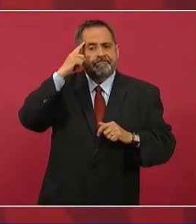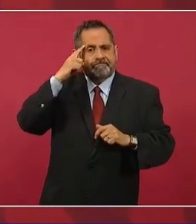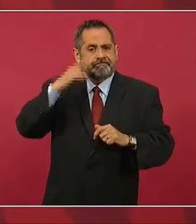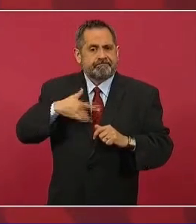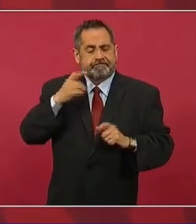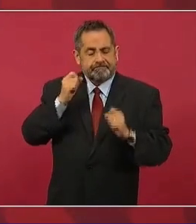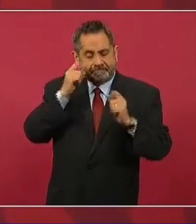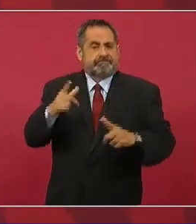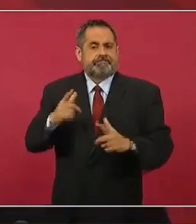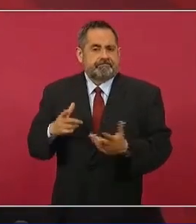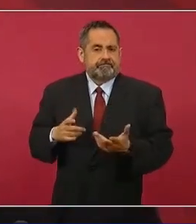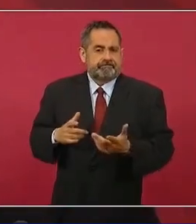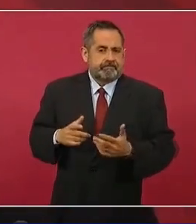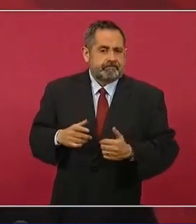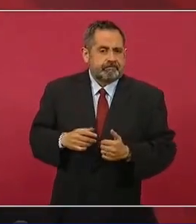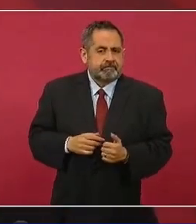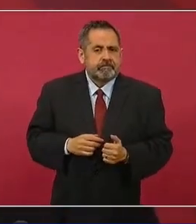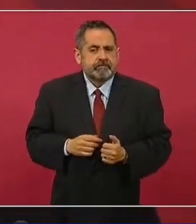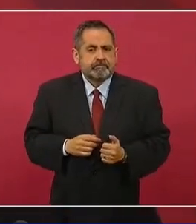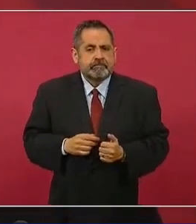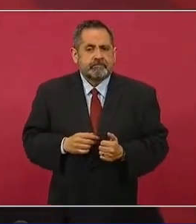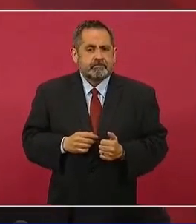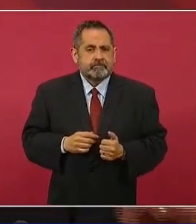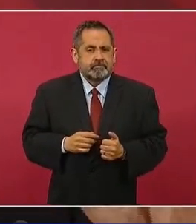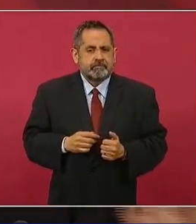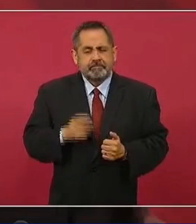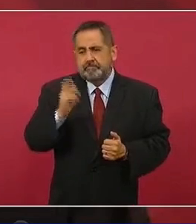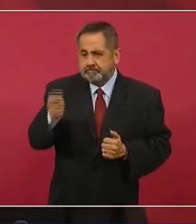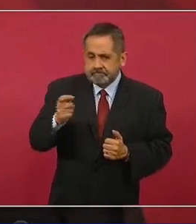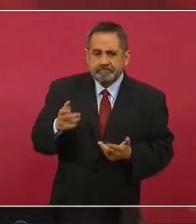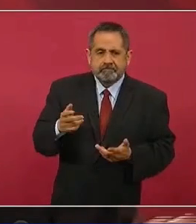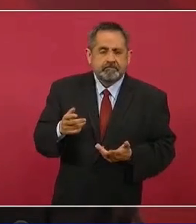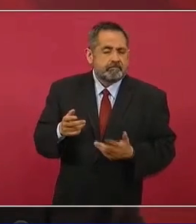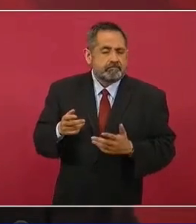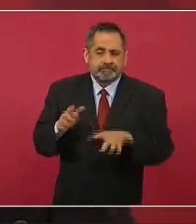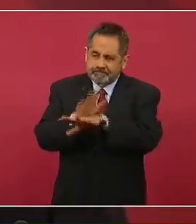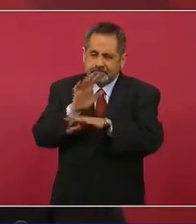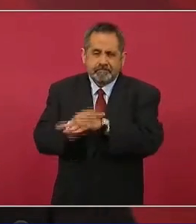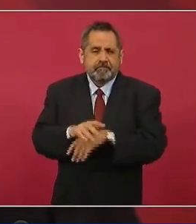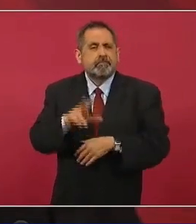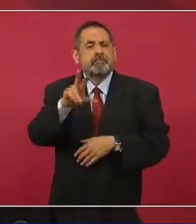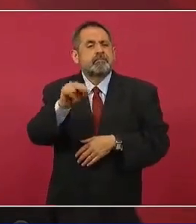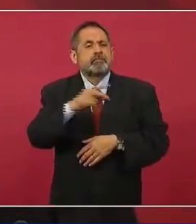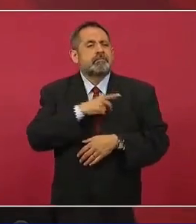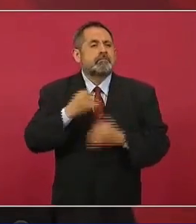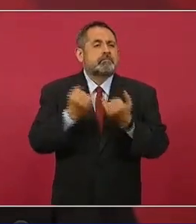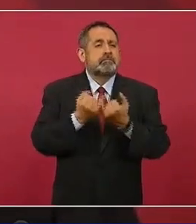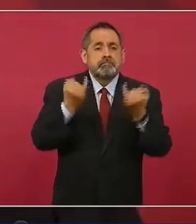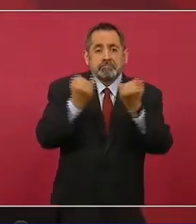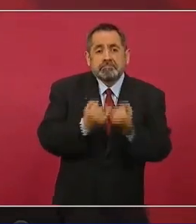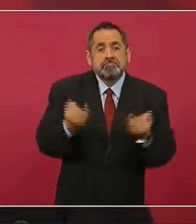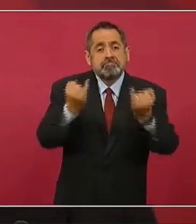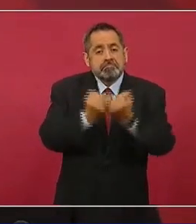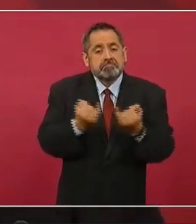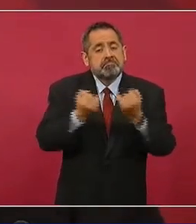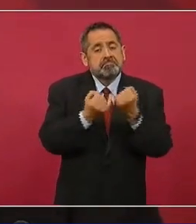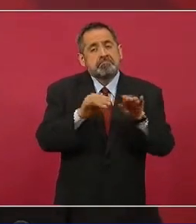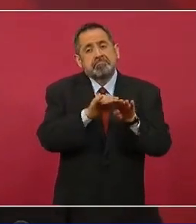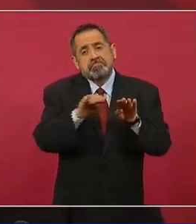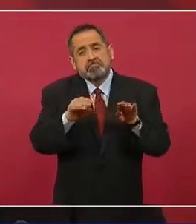una zamarreada, pues todo sigue igual. O sea,